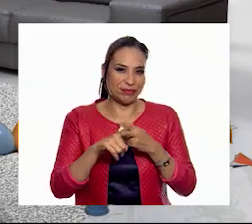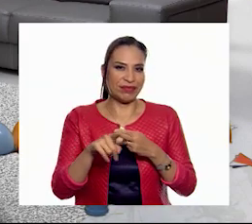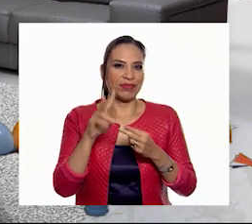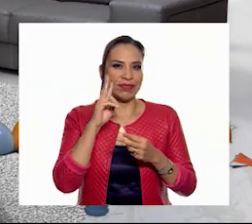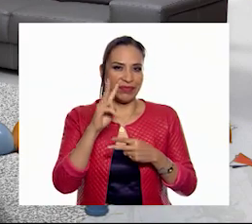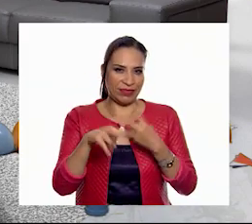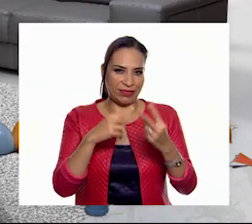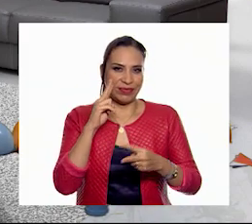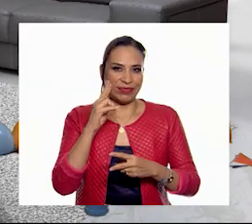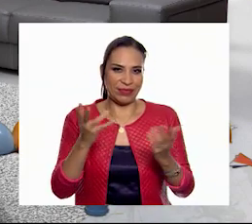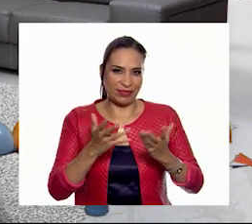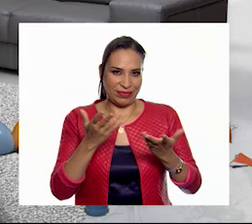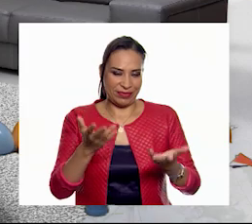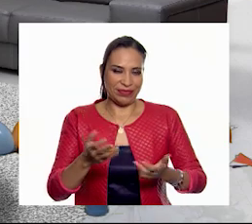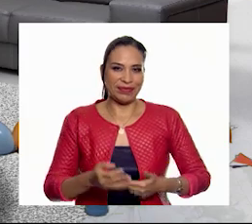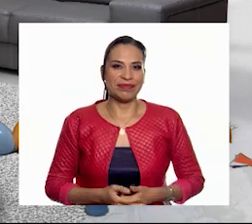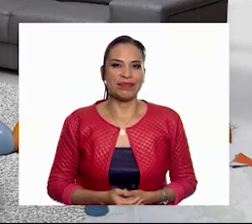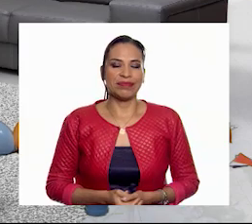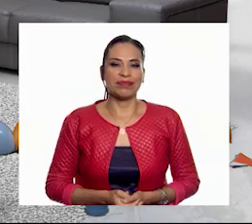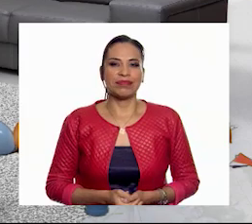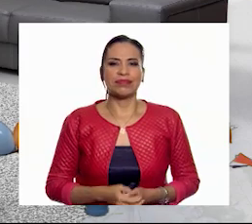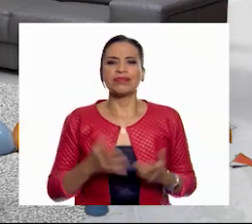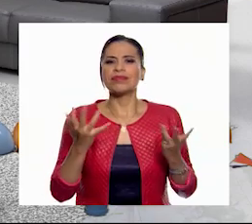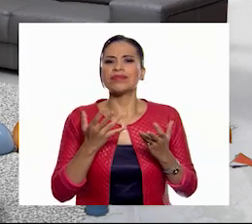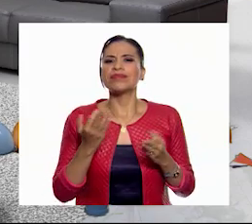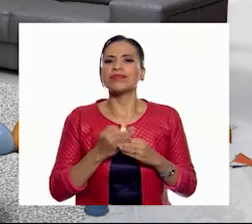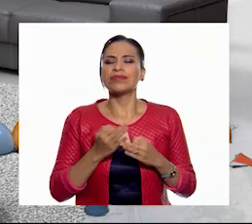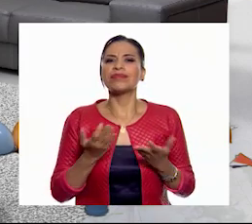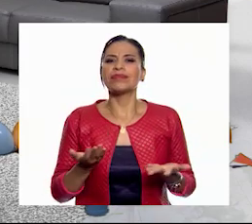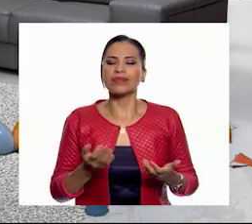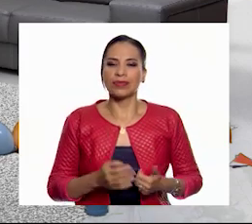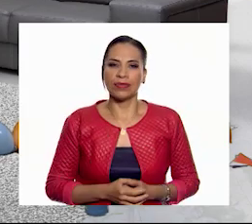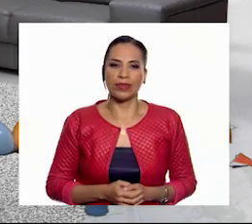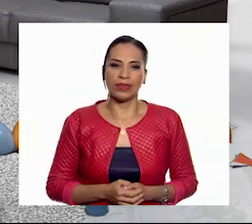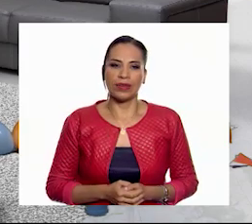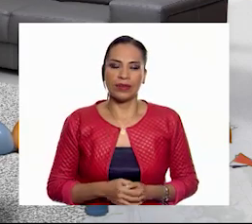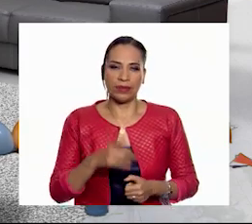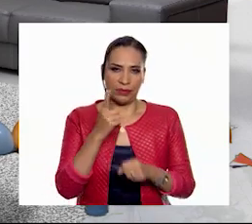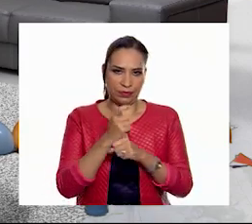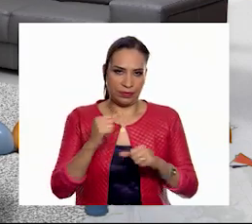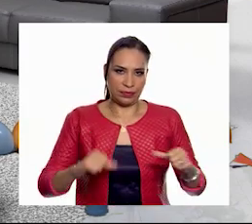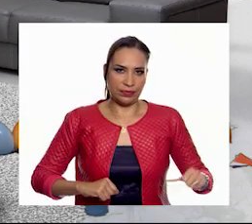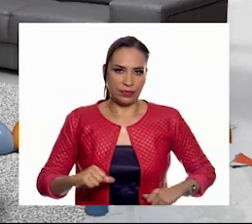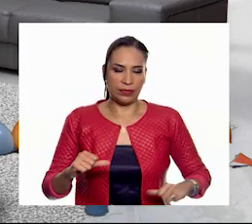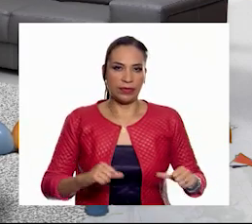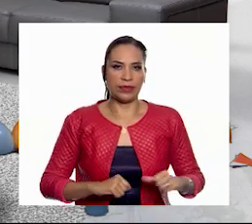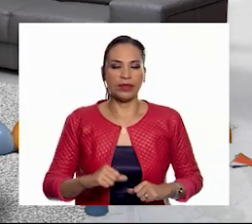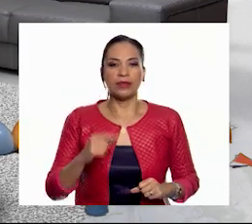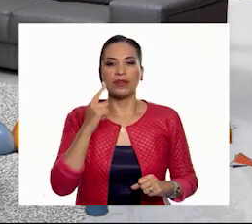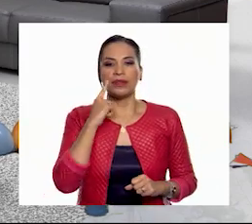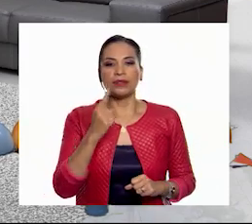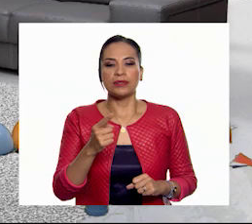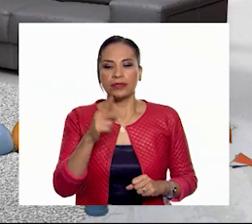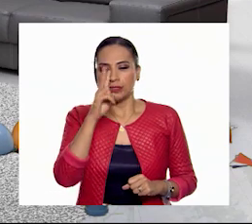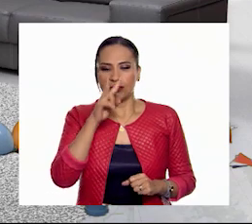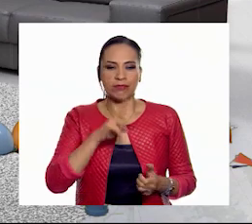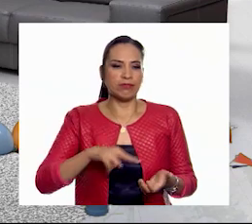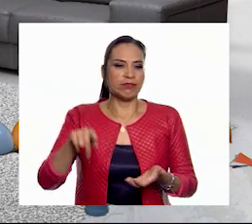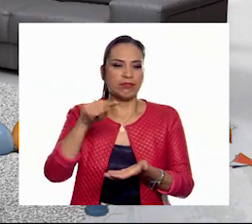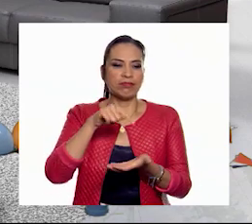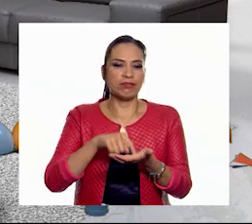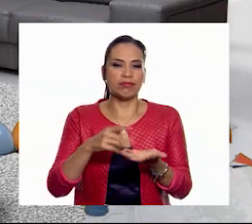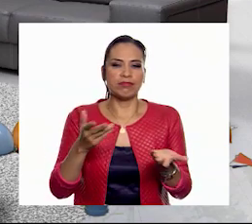allá vamos. ¿Qué vamos a hacer? Muy bien. Vamos a la primera actividad. Mira nada más este lugar.